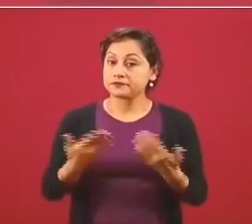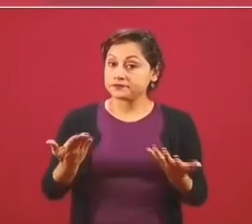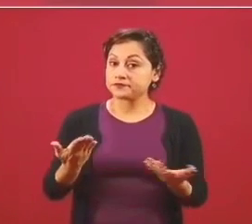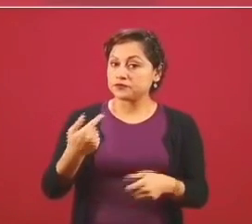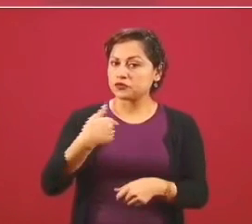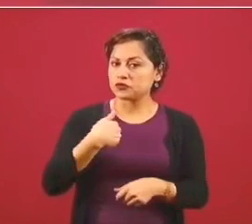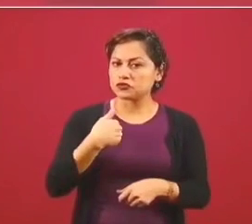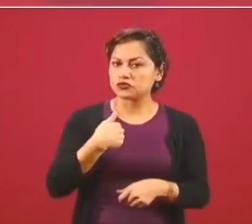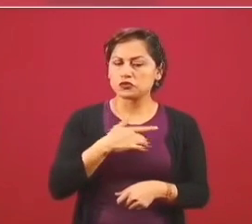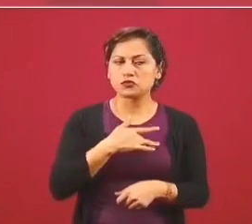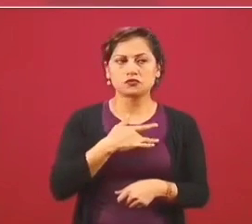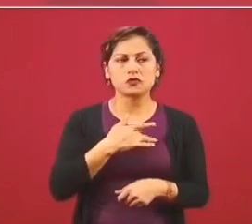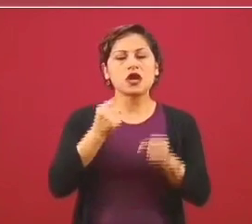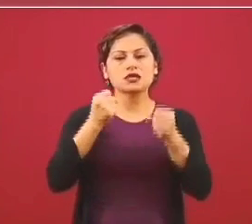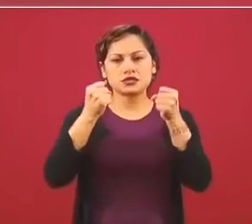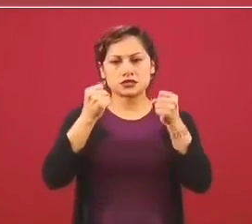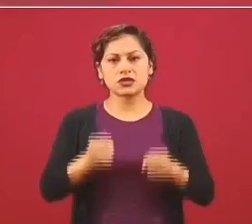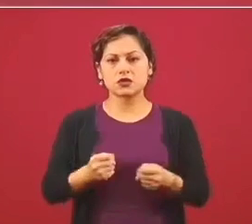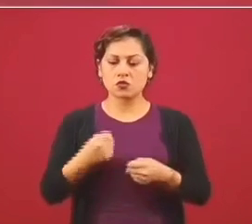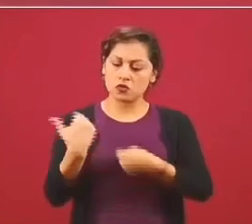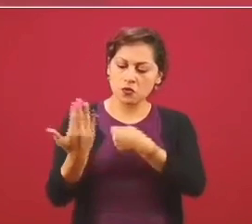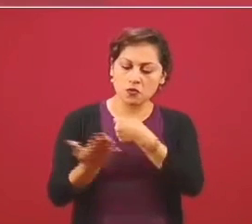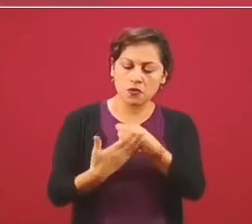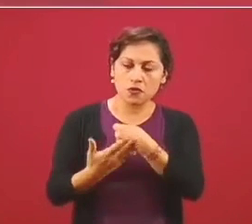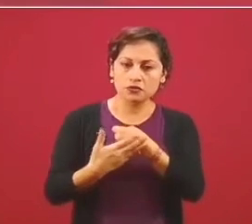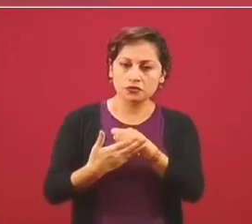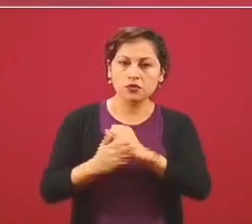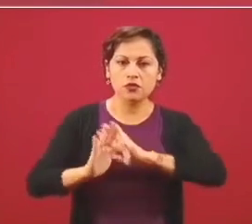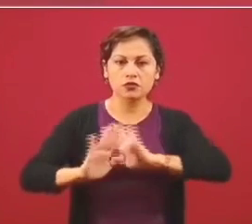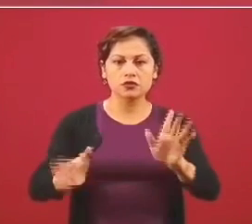vamos a poner orden.